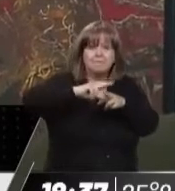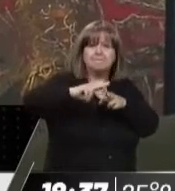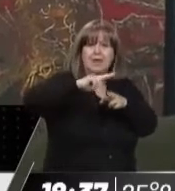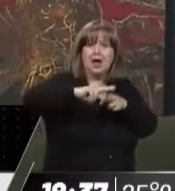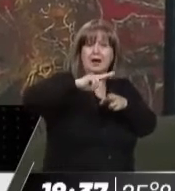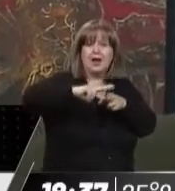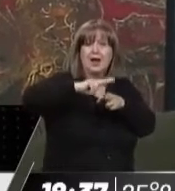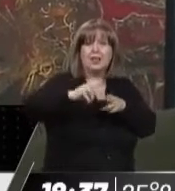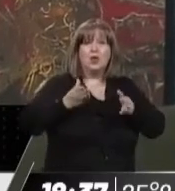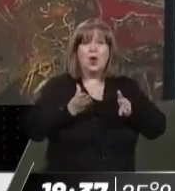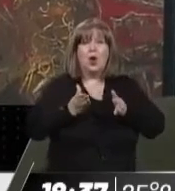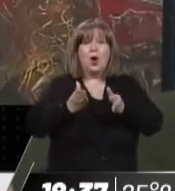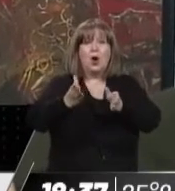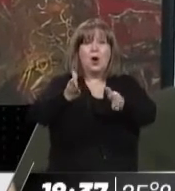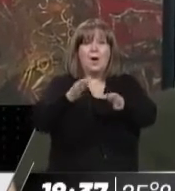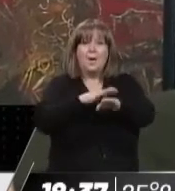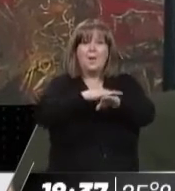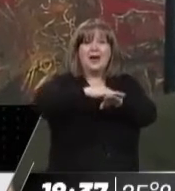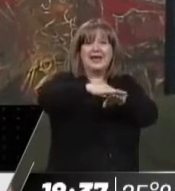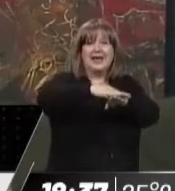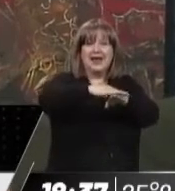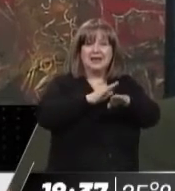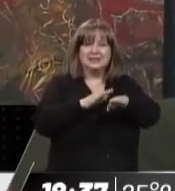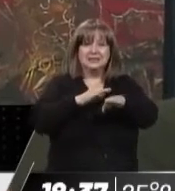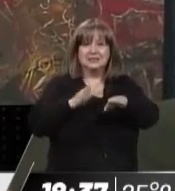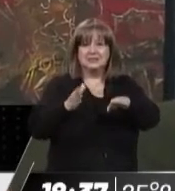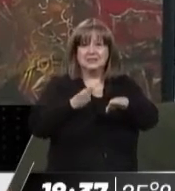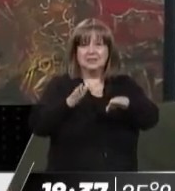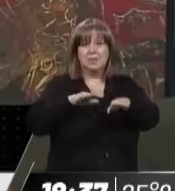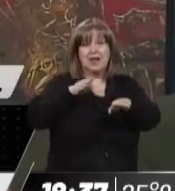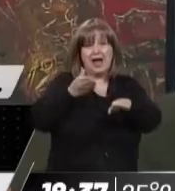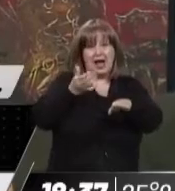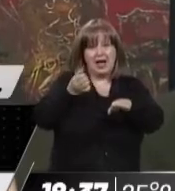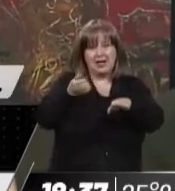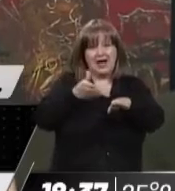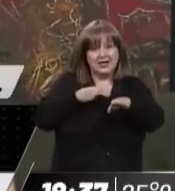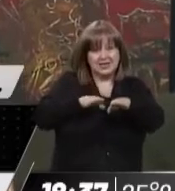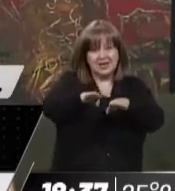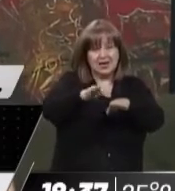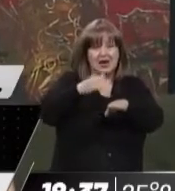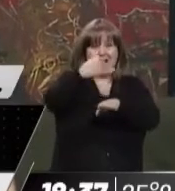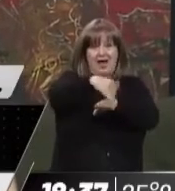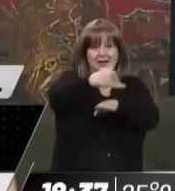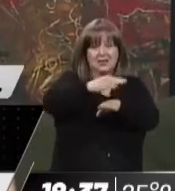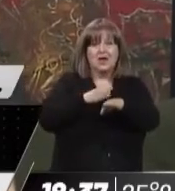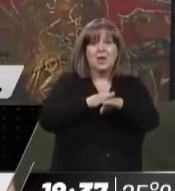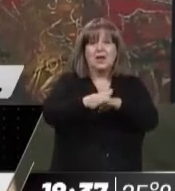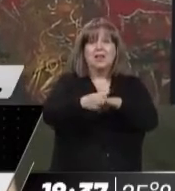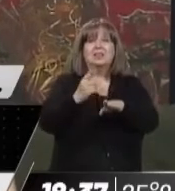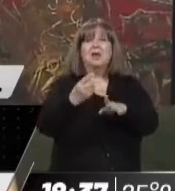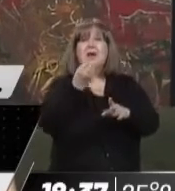en banquinas y cantero central, mediante todo lo que es desmalezado